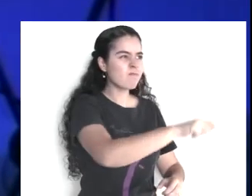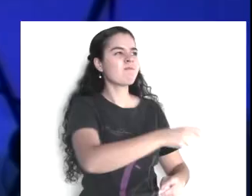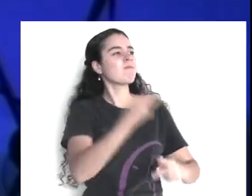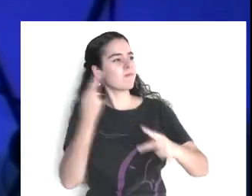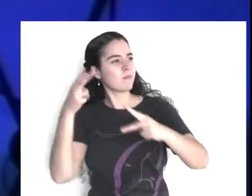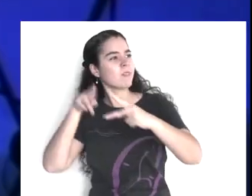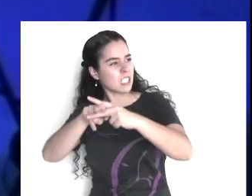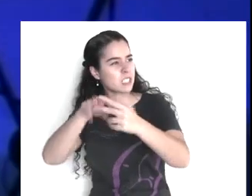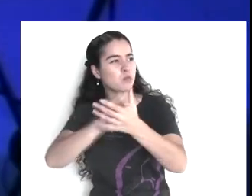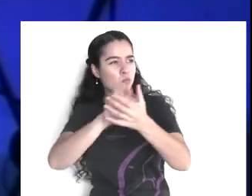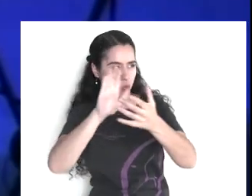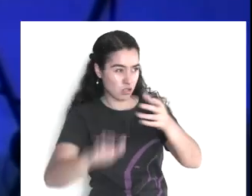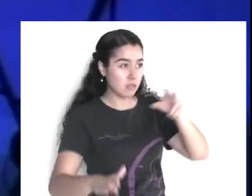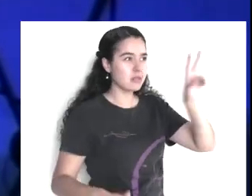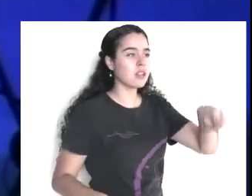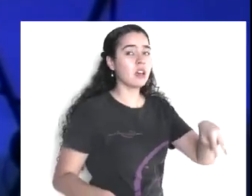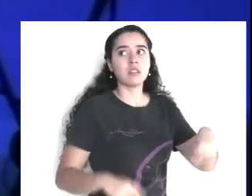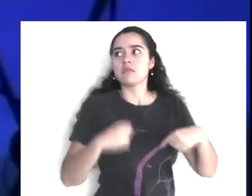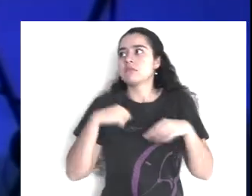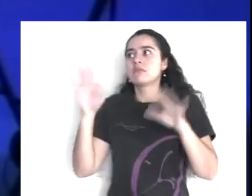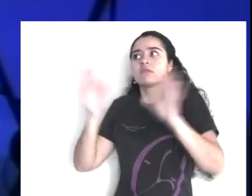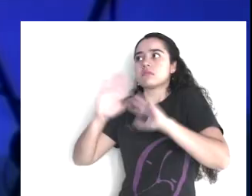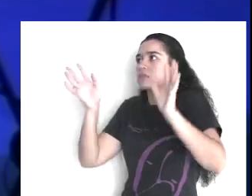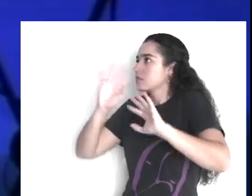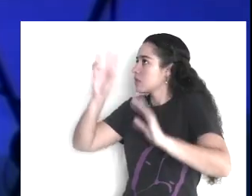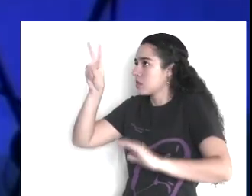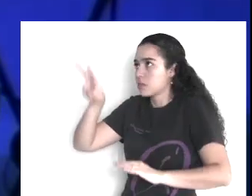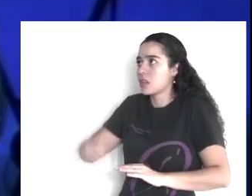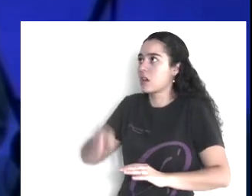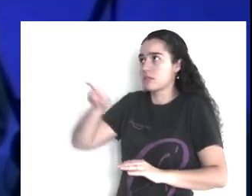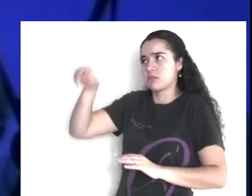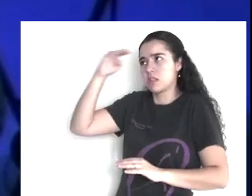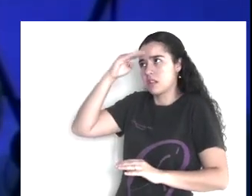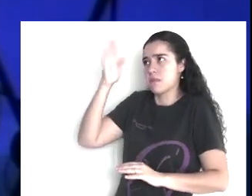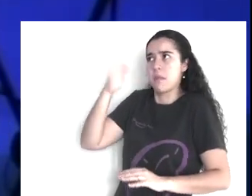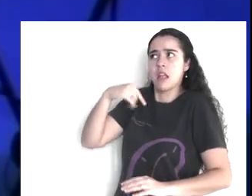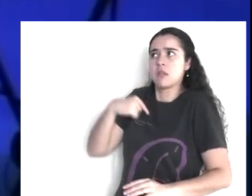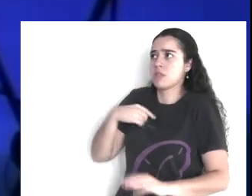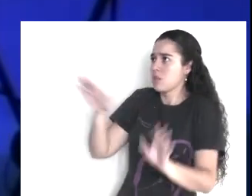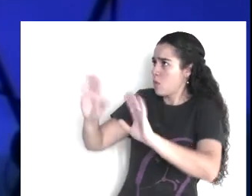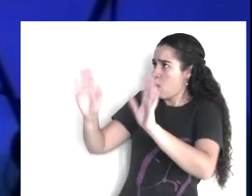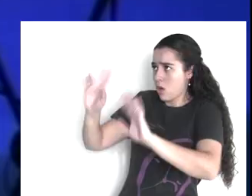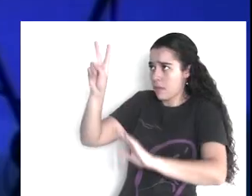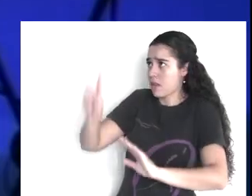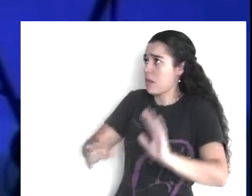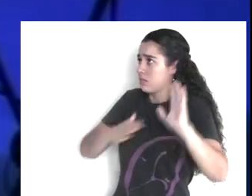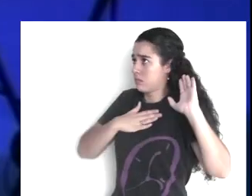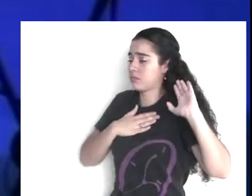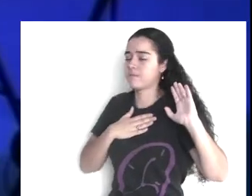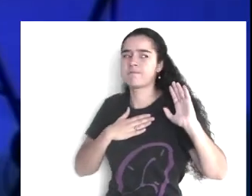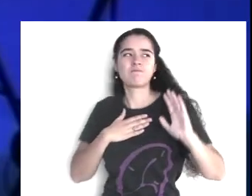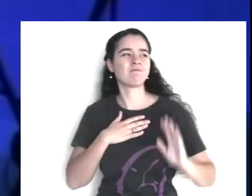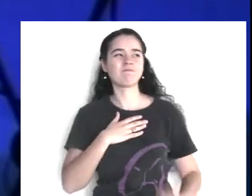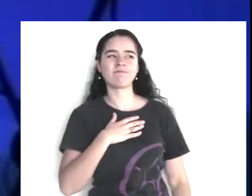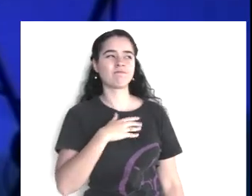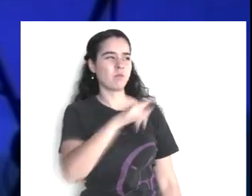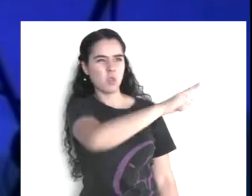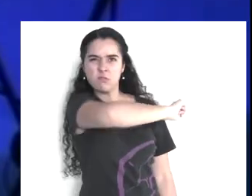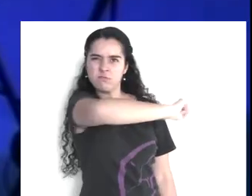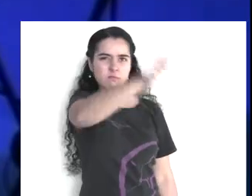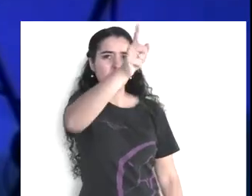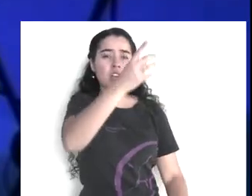dedicación a perseguir, fíjense qué curioso, a un inocente.